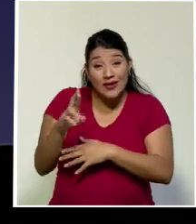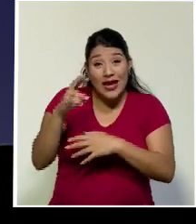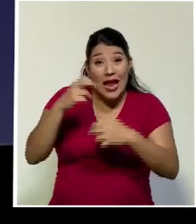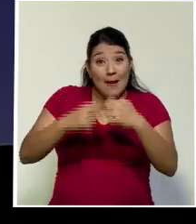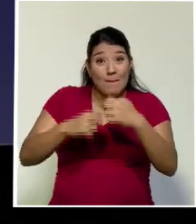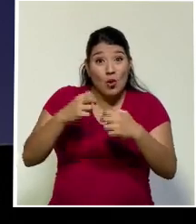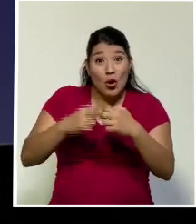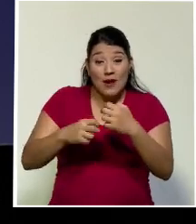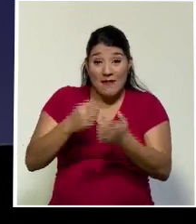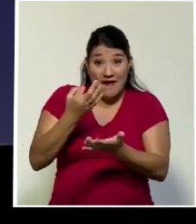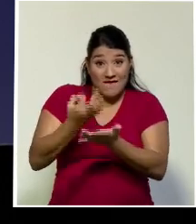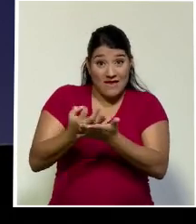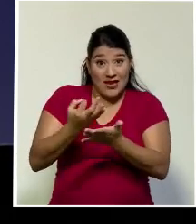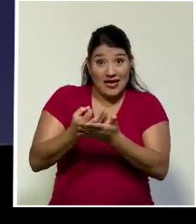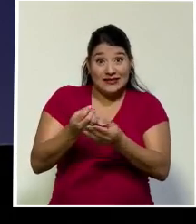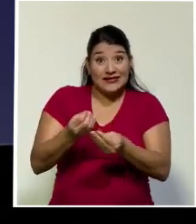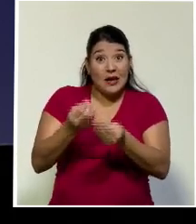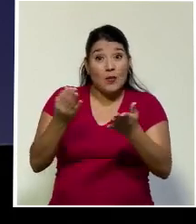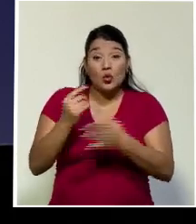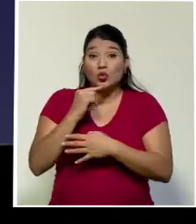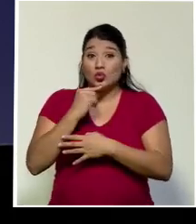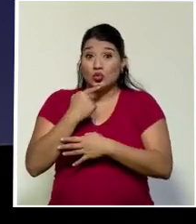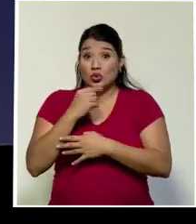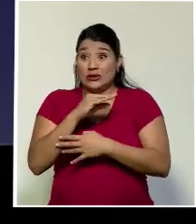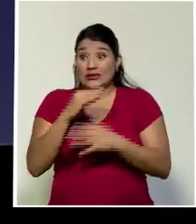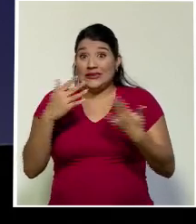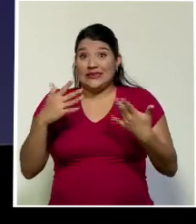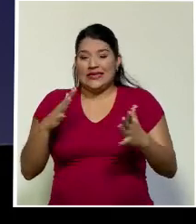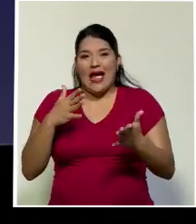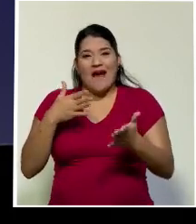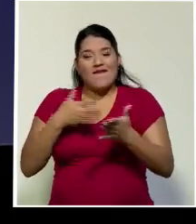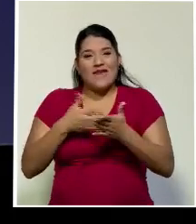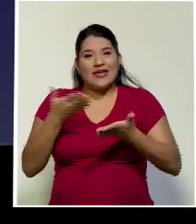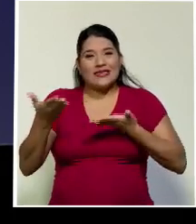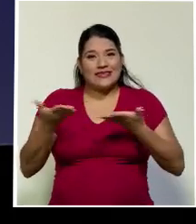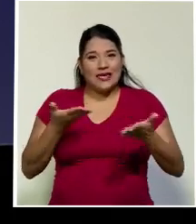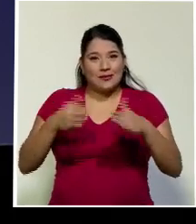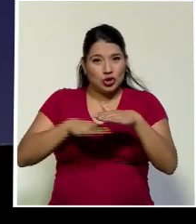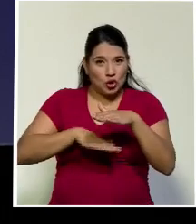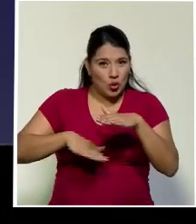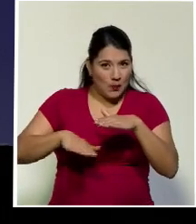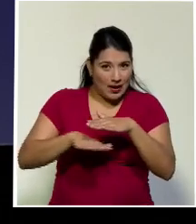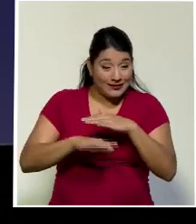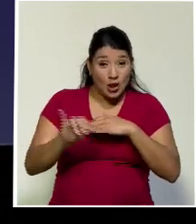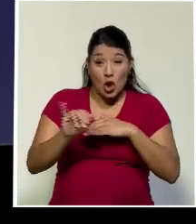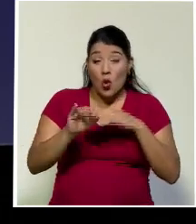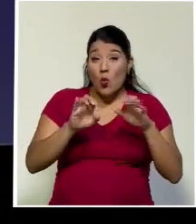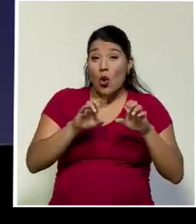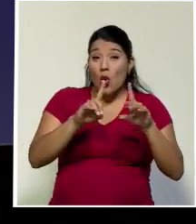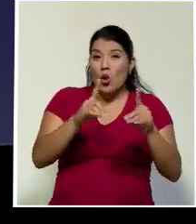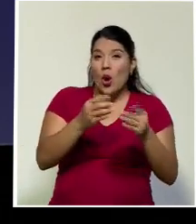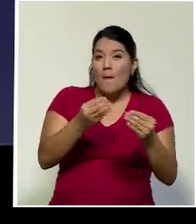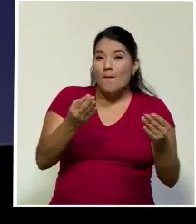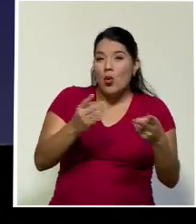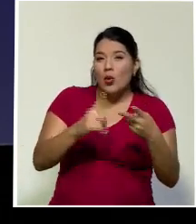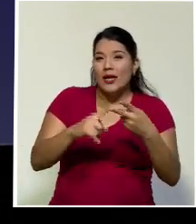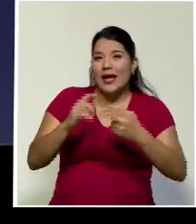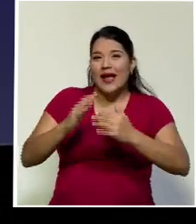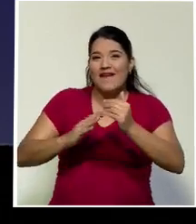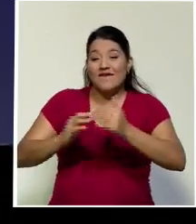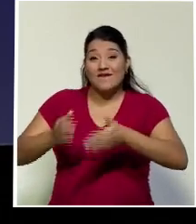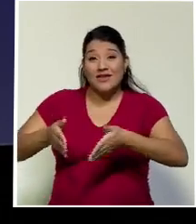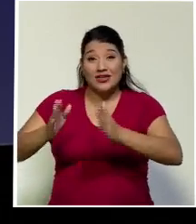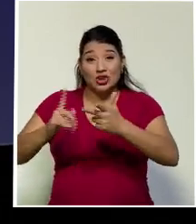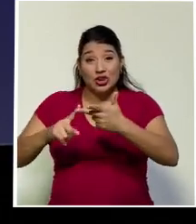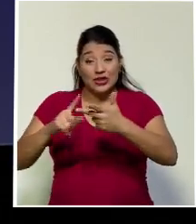grave y ya afecta a servicios esenciales como la educación pública, la infraestructura o la seguridad.